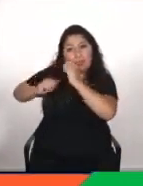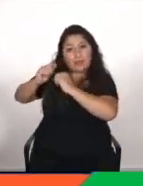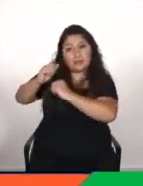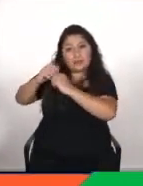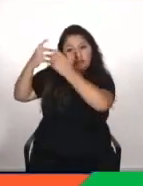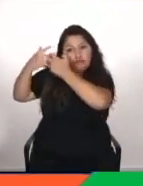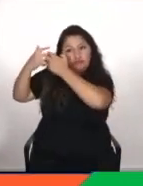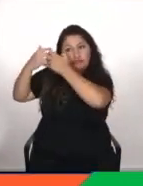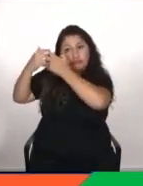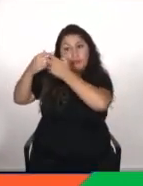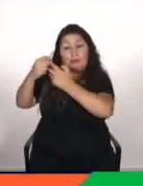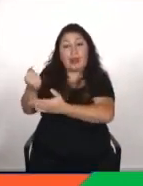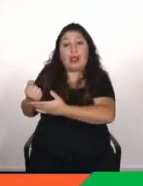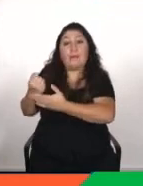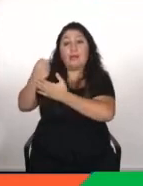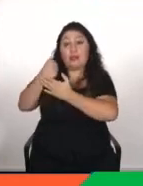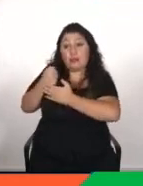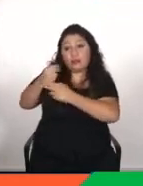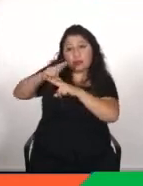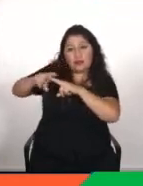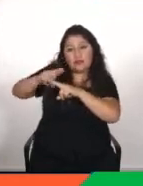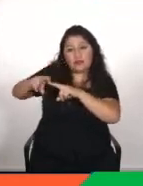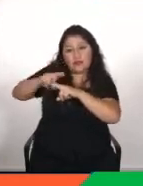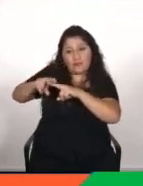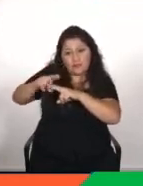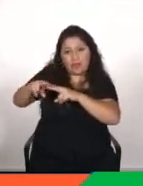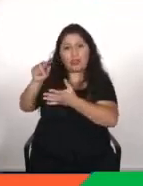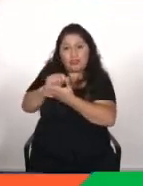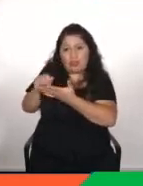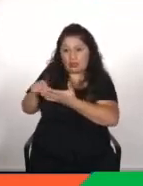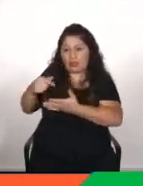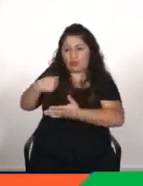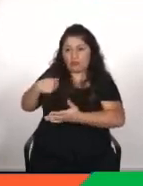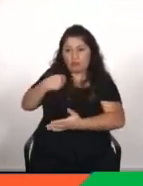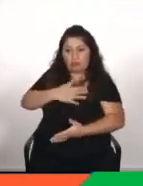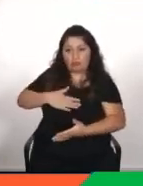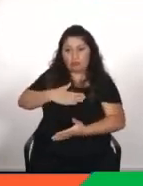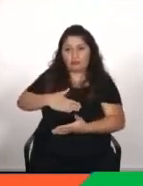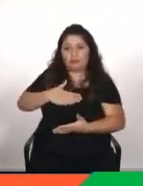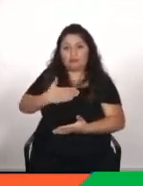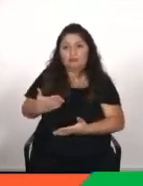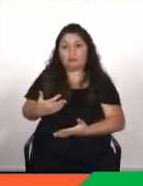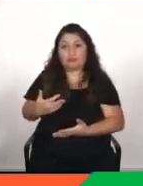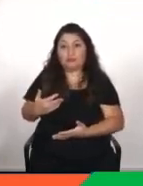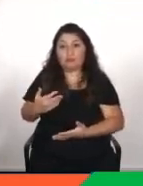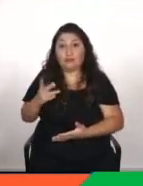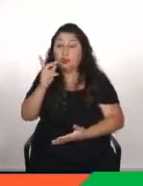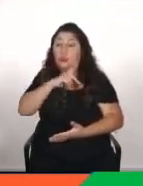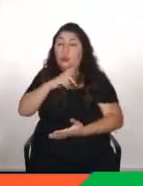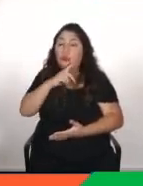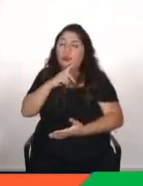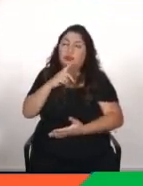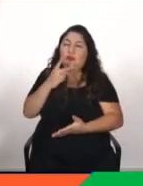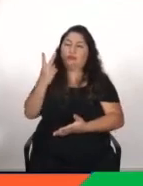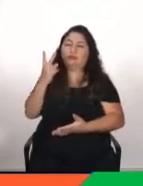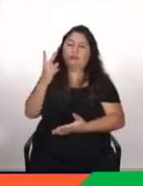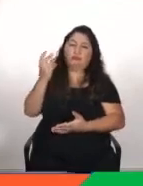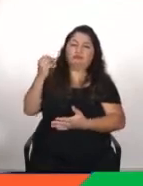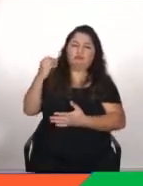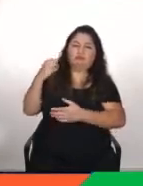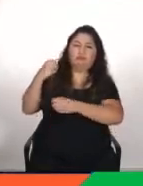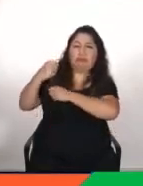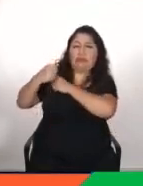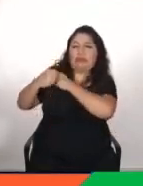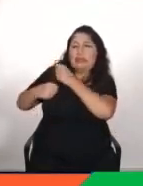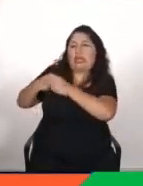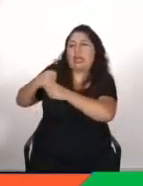para resolver la tarea que yo quiera y se ha comprobado y se ha ido perfeccionando en las últimas en los últimos 20 incluso podemos acotarlo más